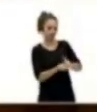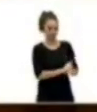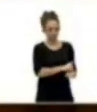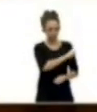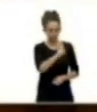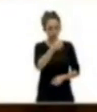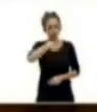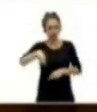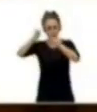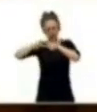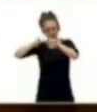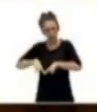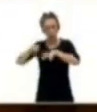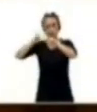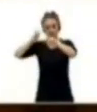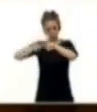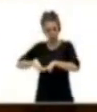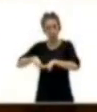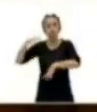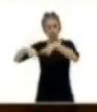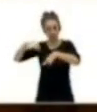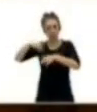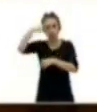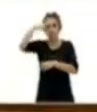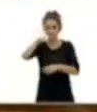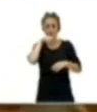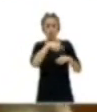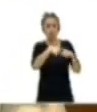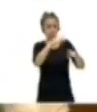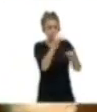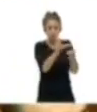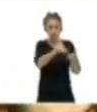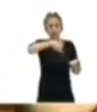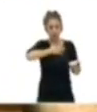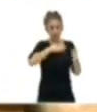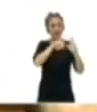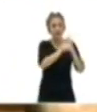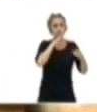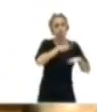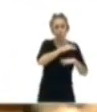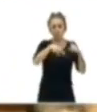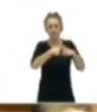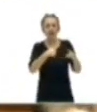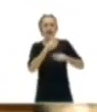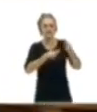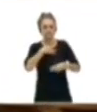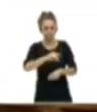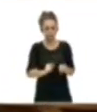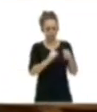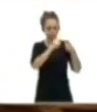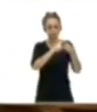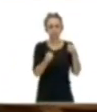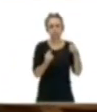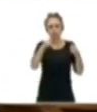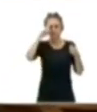hecho estudios jurídicos y sabemos de la viabilidad y legalidad de estas propuestas. La voy a repetir. Uno, tolerancia cero